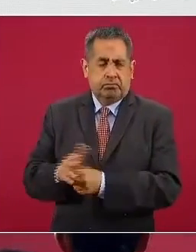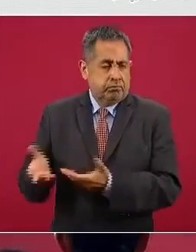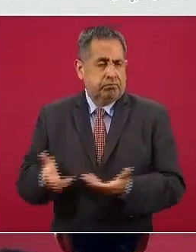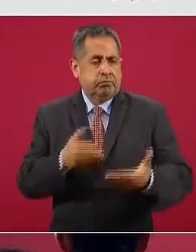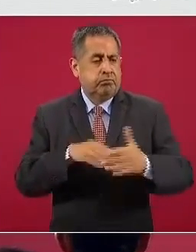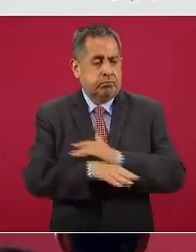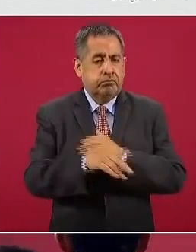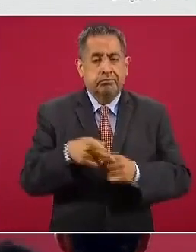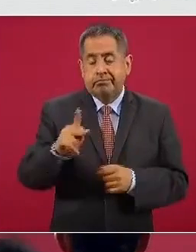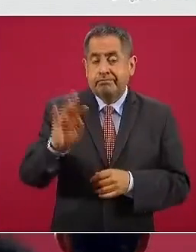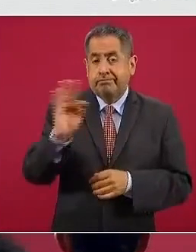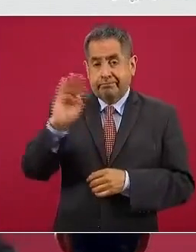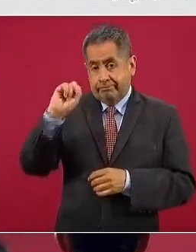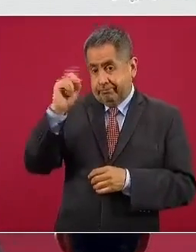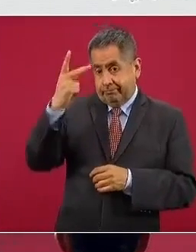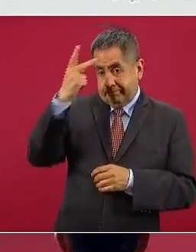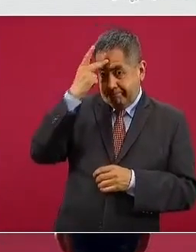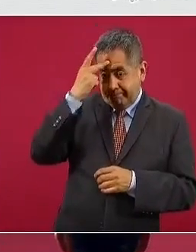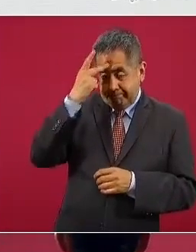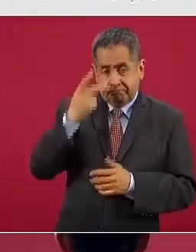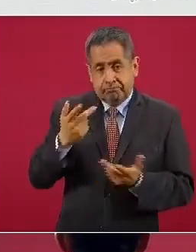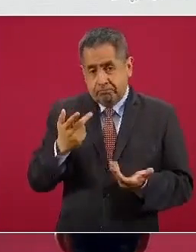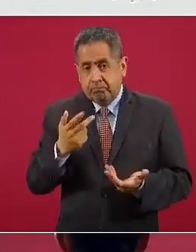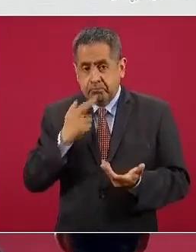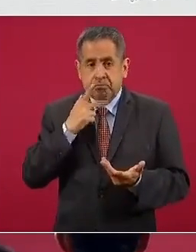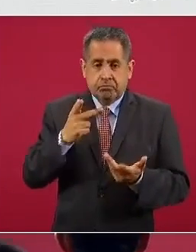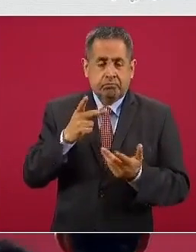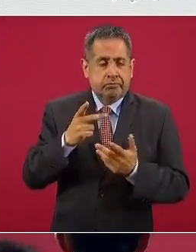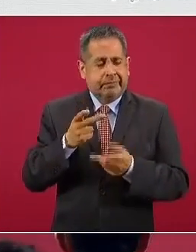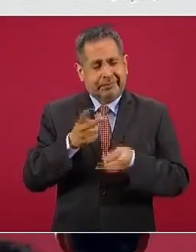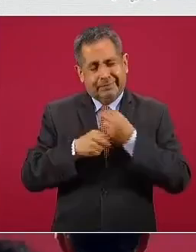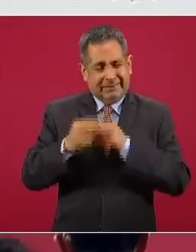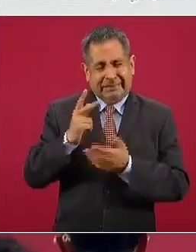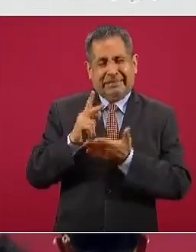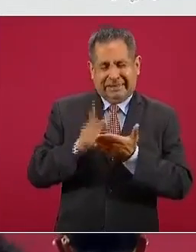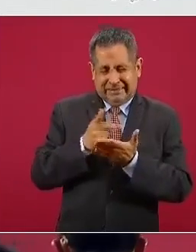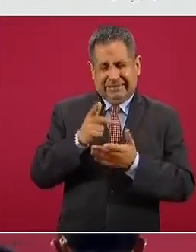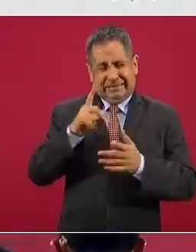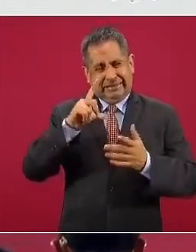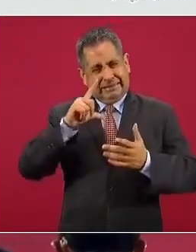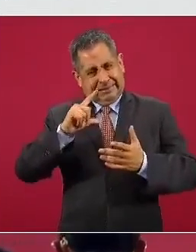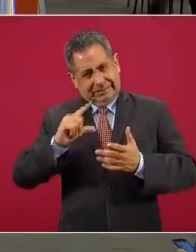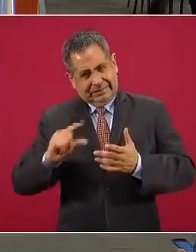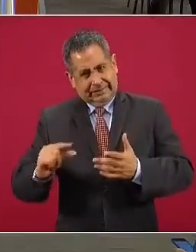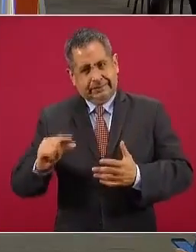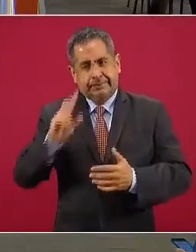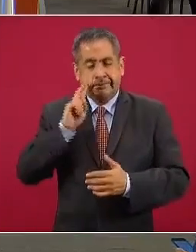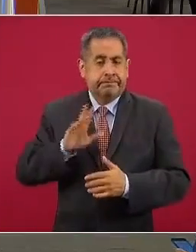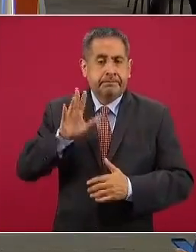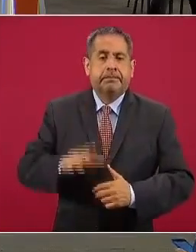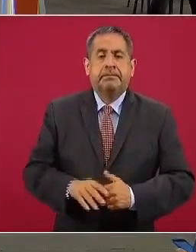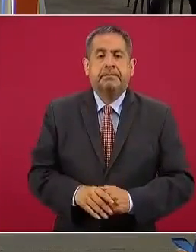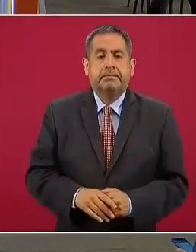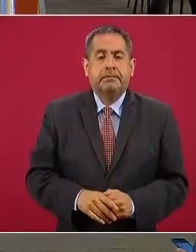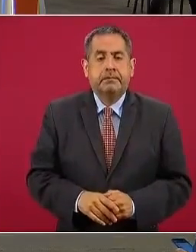en San Luis Potosí se está logrando retomar la trayectoria de descenso. La siguiente.